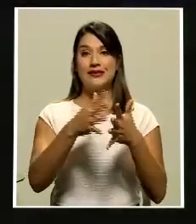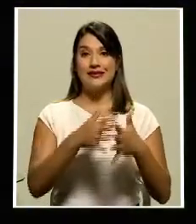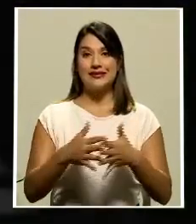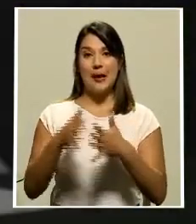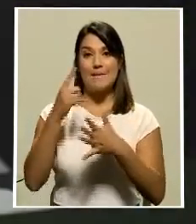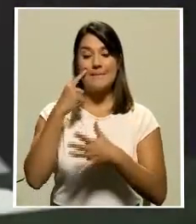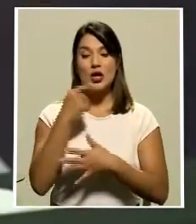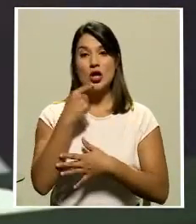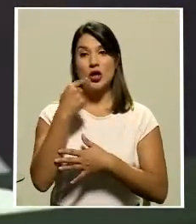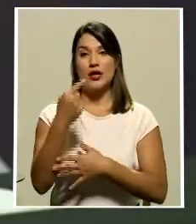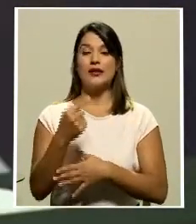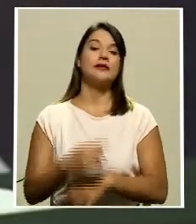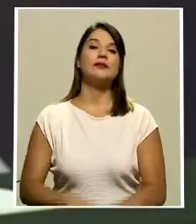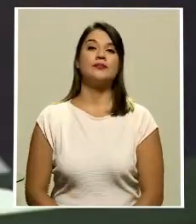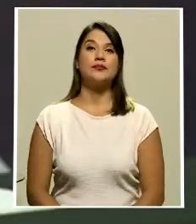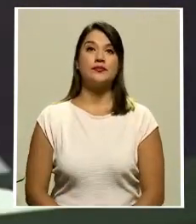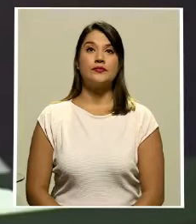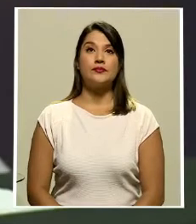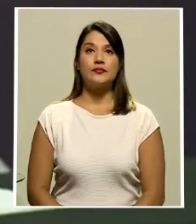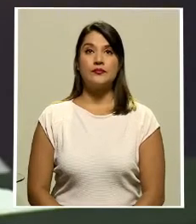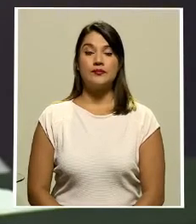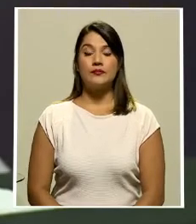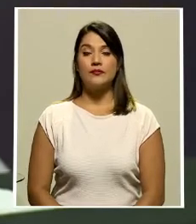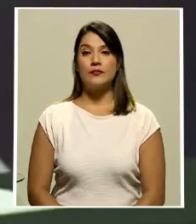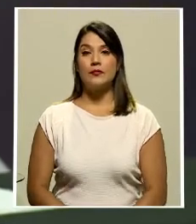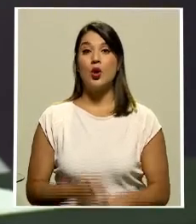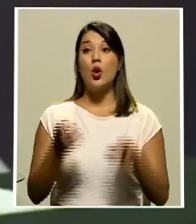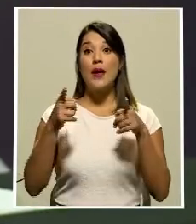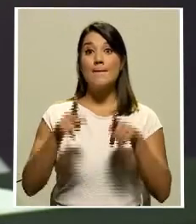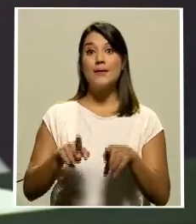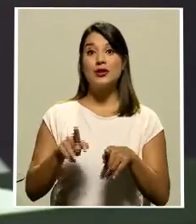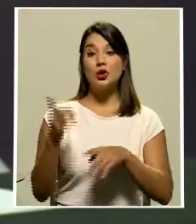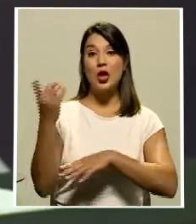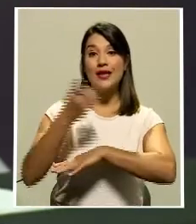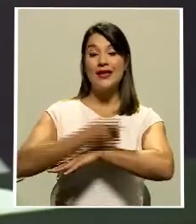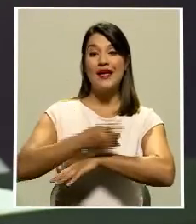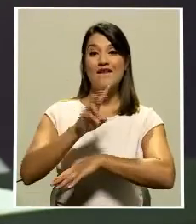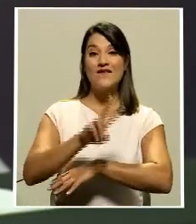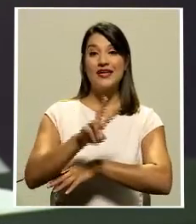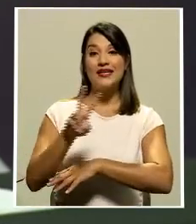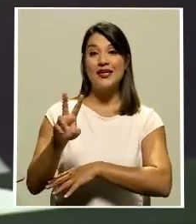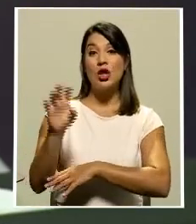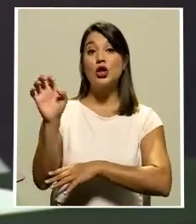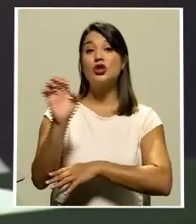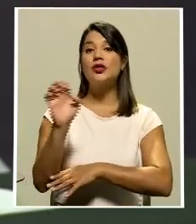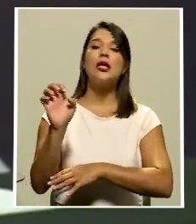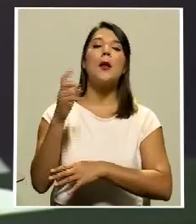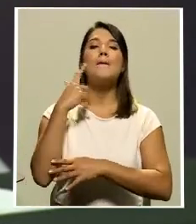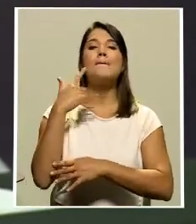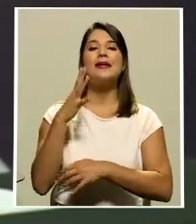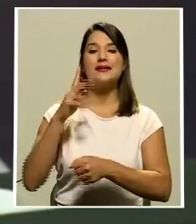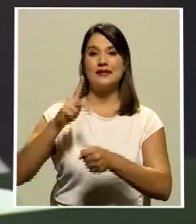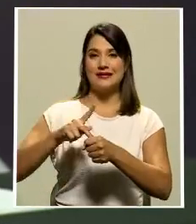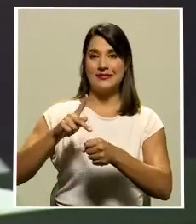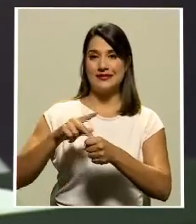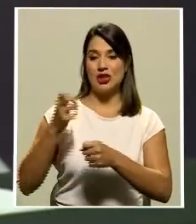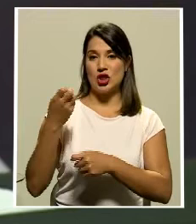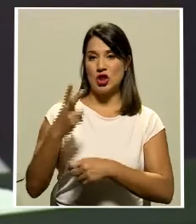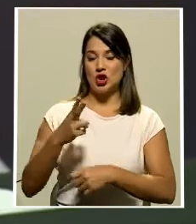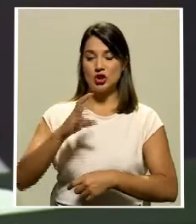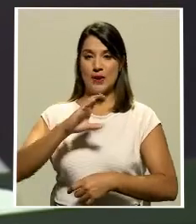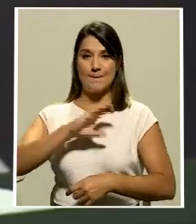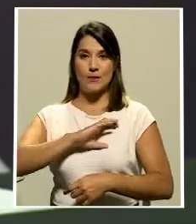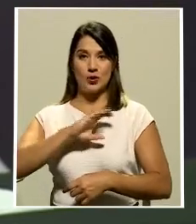Tamaulipas En los hechos del referido 22 de enero participaron al menos 12 elementos de la policía